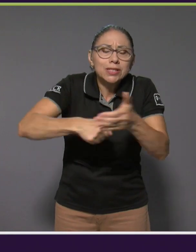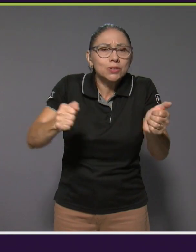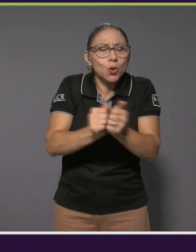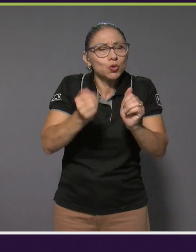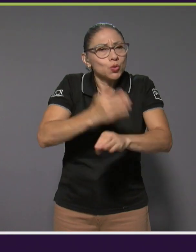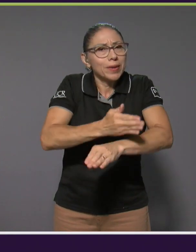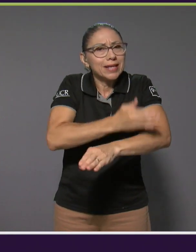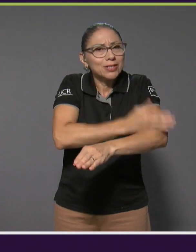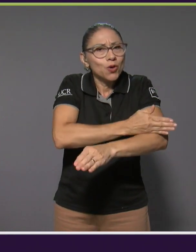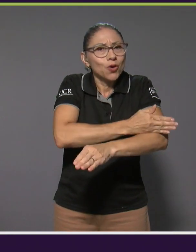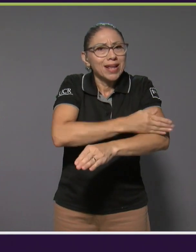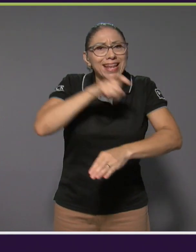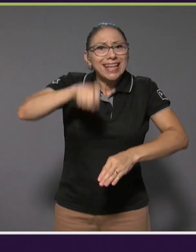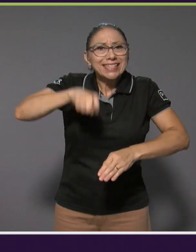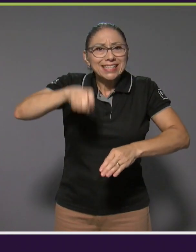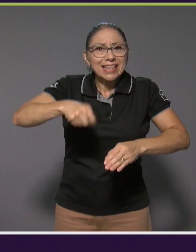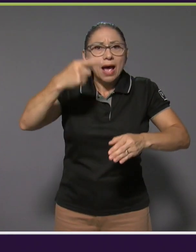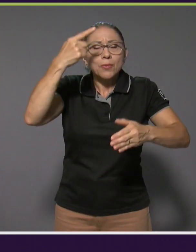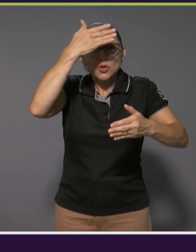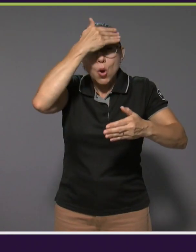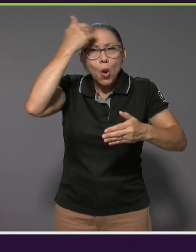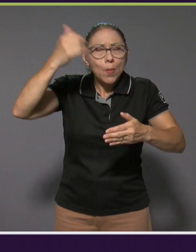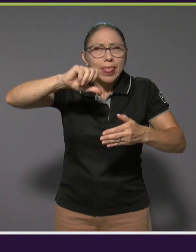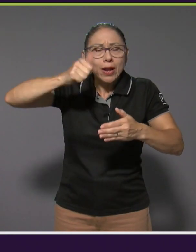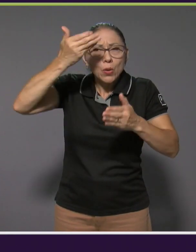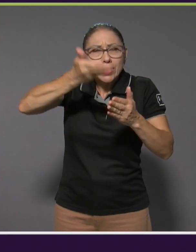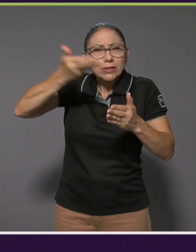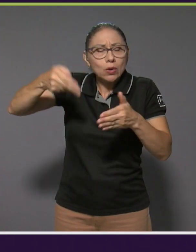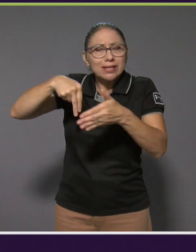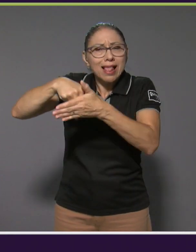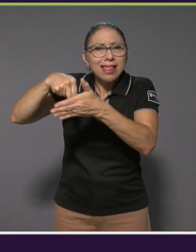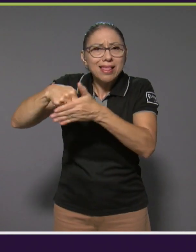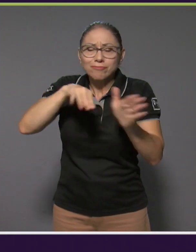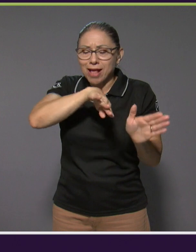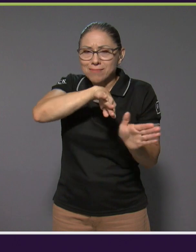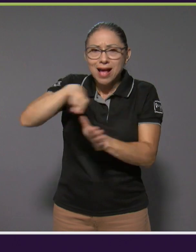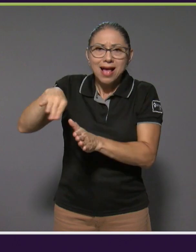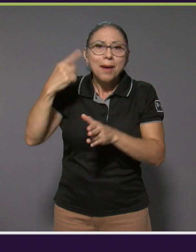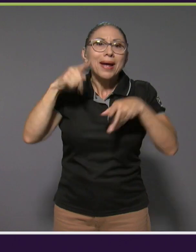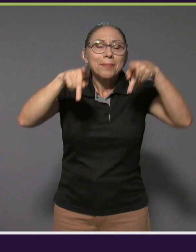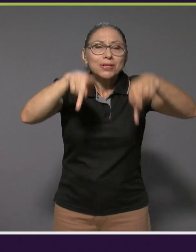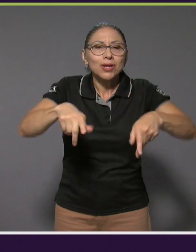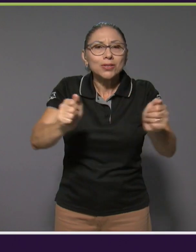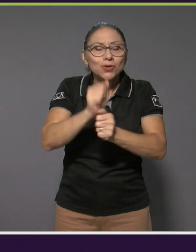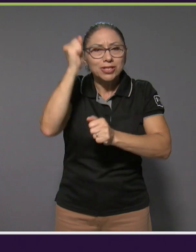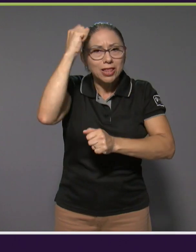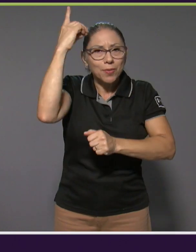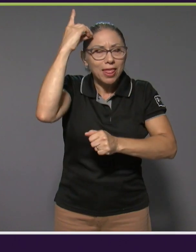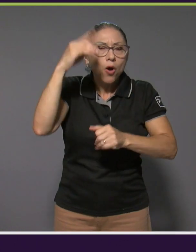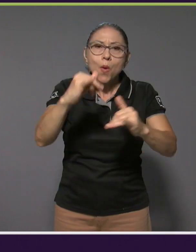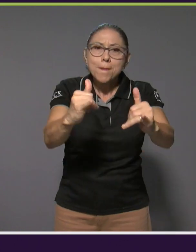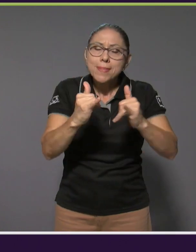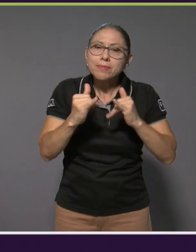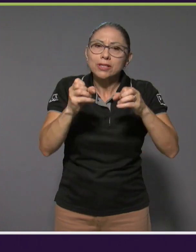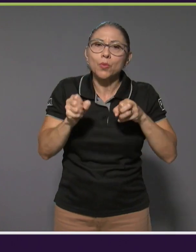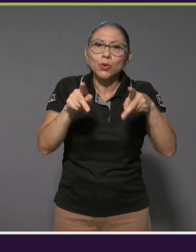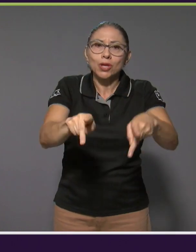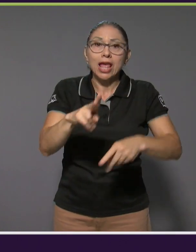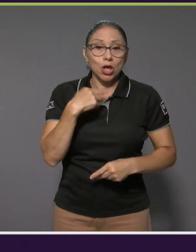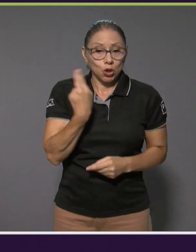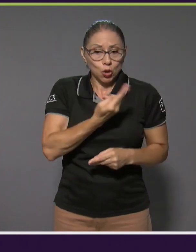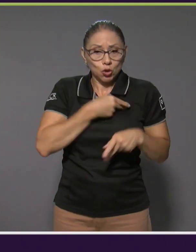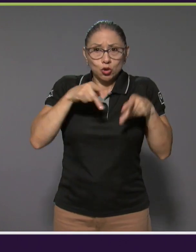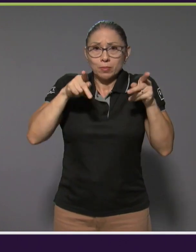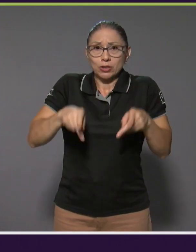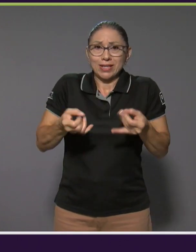Necesitamos desbloquear nuestra mirada para que las personas con síndrome de Down tengan las mismas oportunidades. Nosotros, las personas comunes,